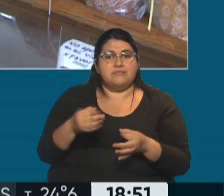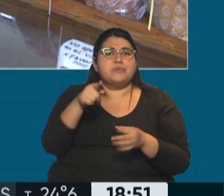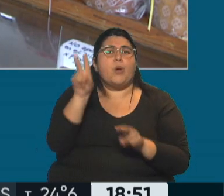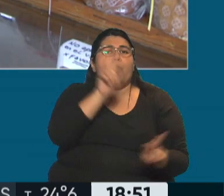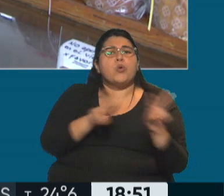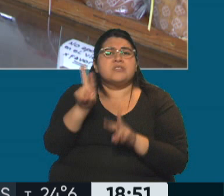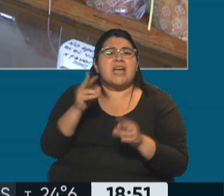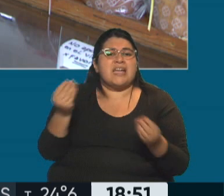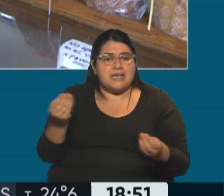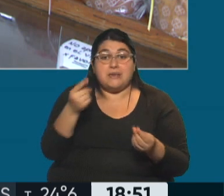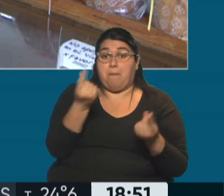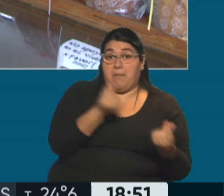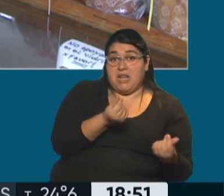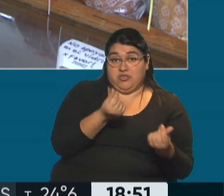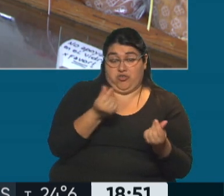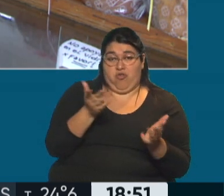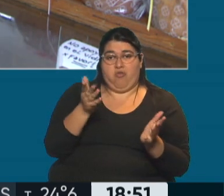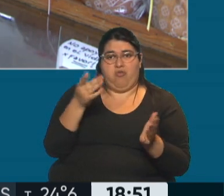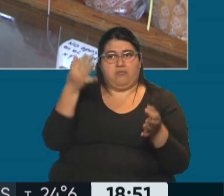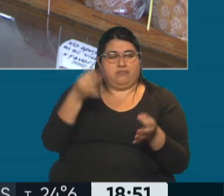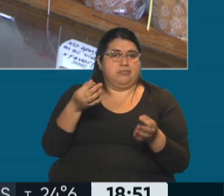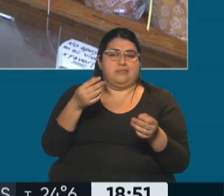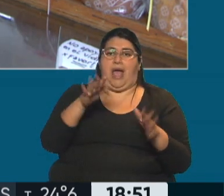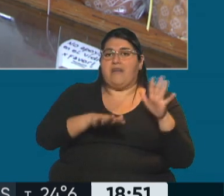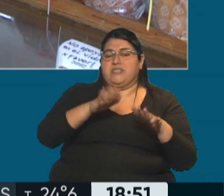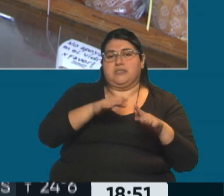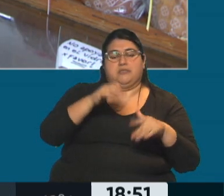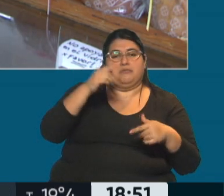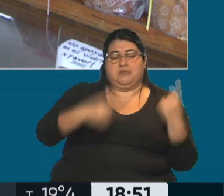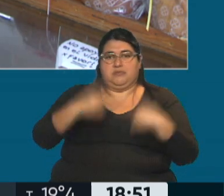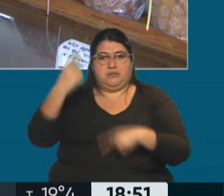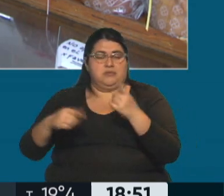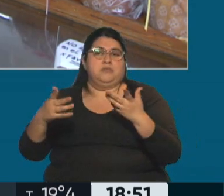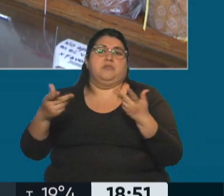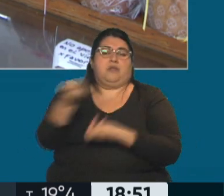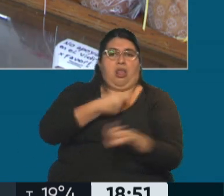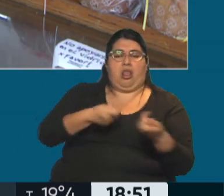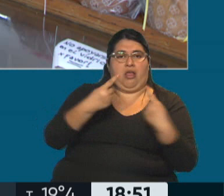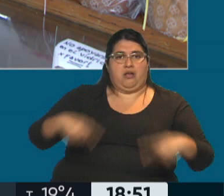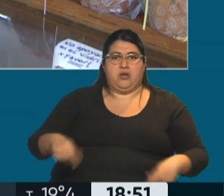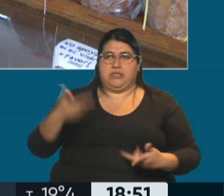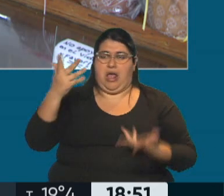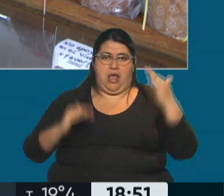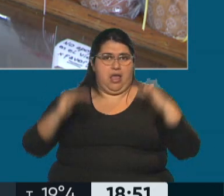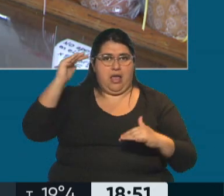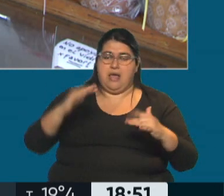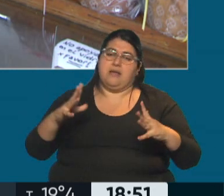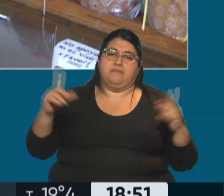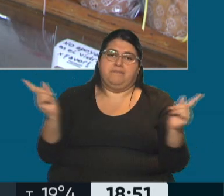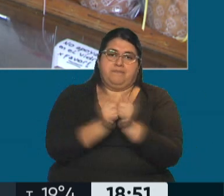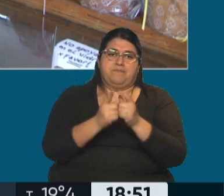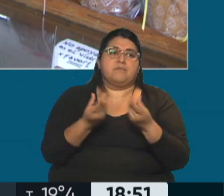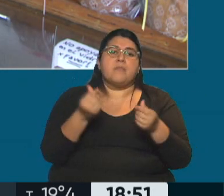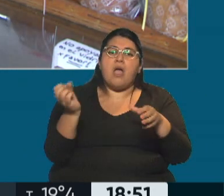buscando es que como este precio, que es muy volátil, porque el trigo y su cotización a raíz de la guerra termina siendo muy volátil, bueno, subsidiar